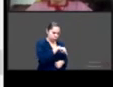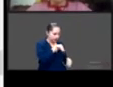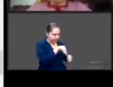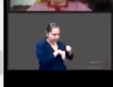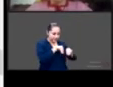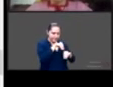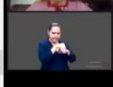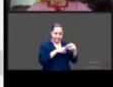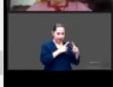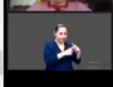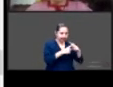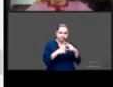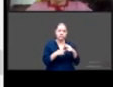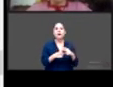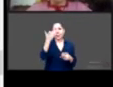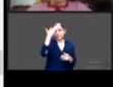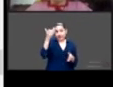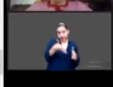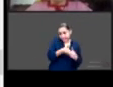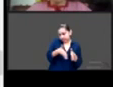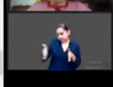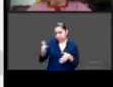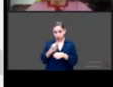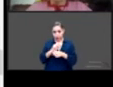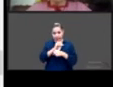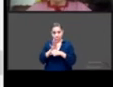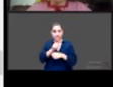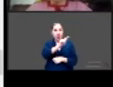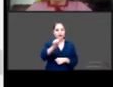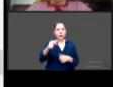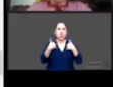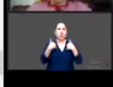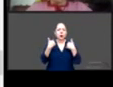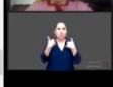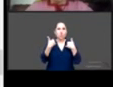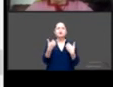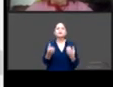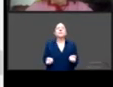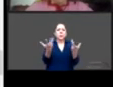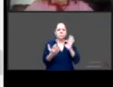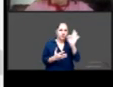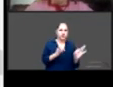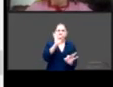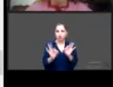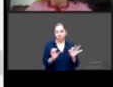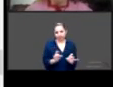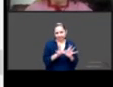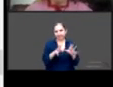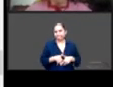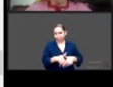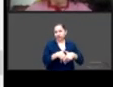o no planeados que se van a presentar en las adolescentes siguiendo los siguientes supuestos en México los servicios